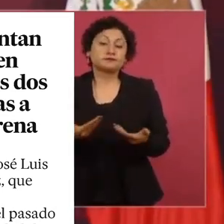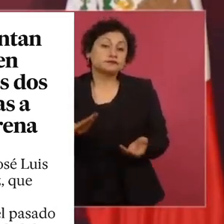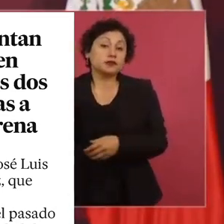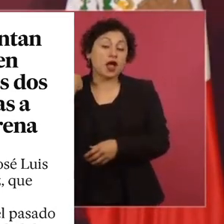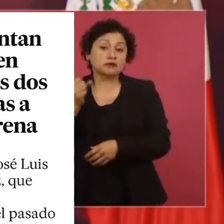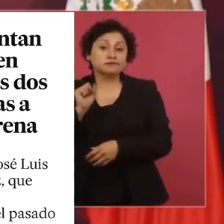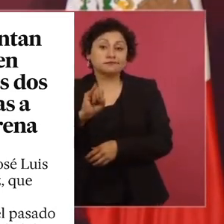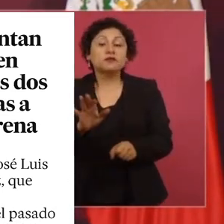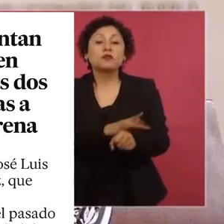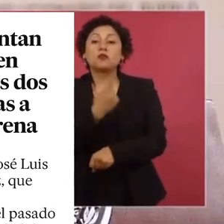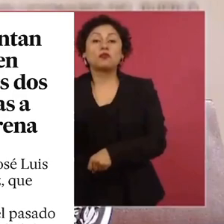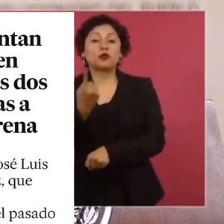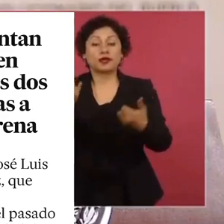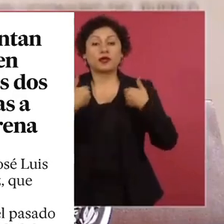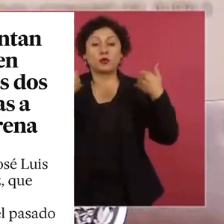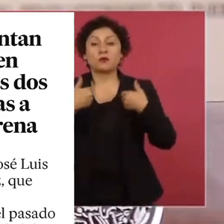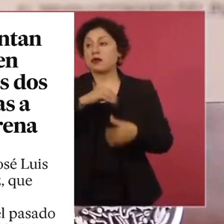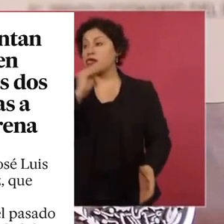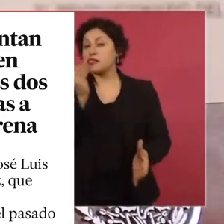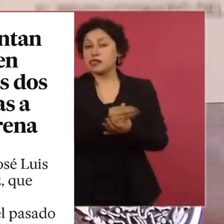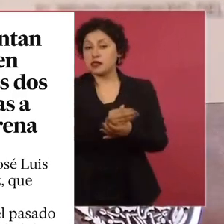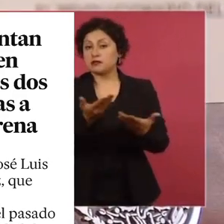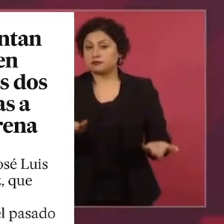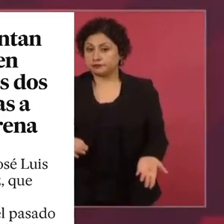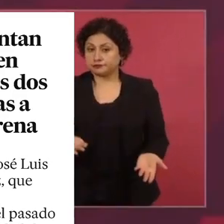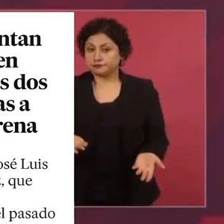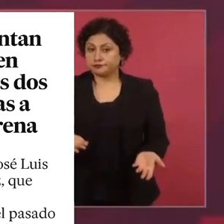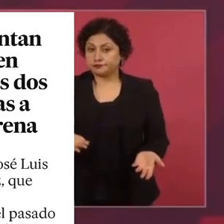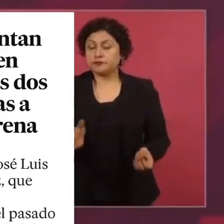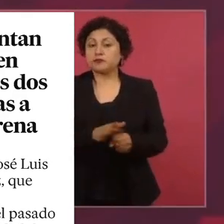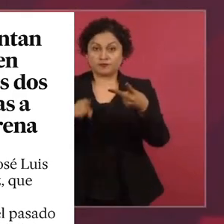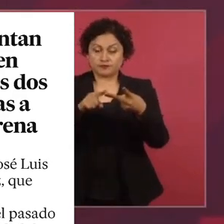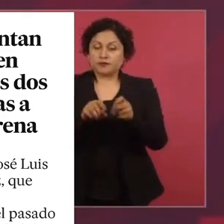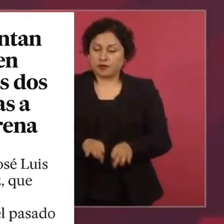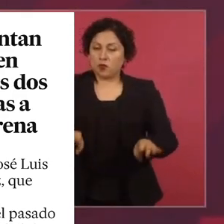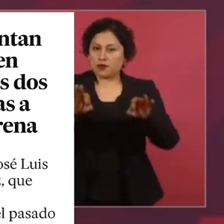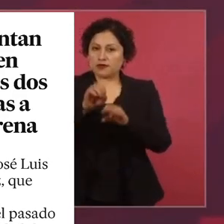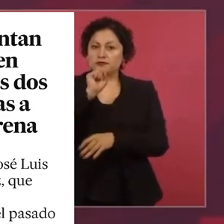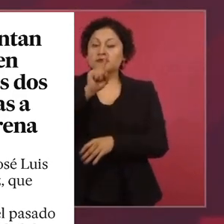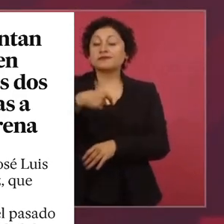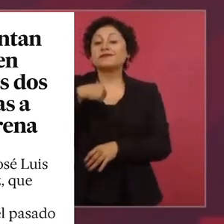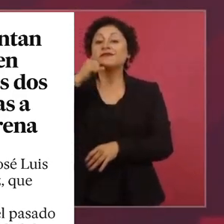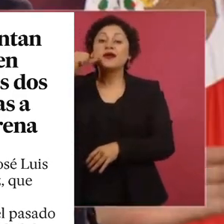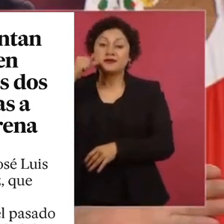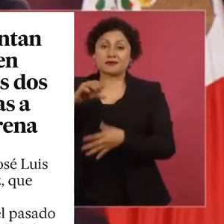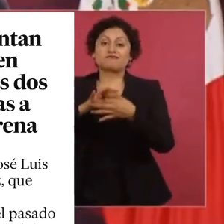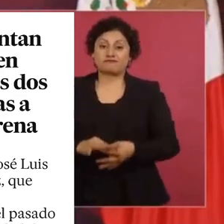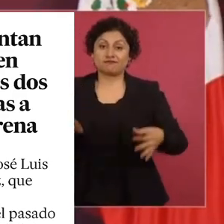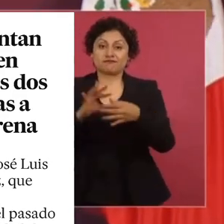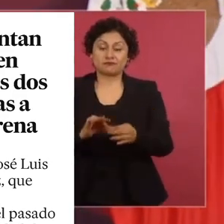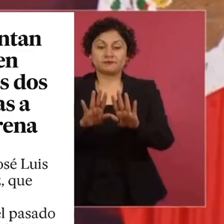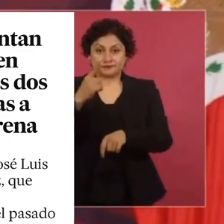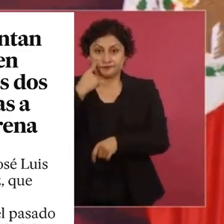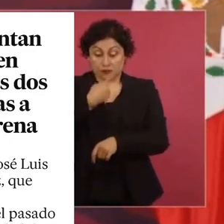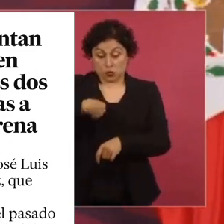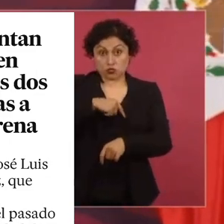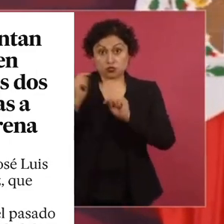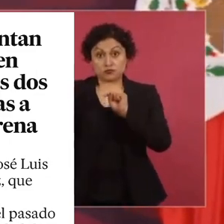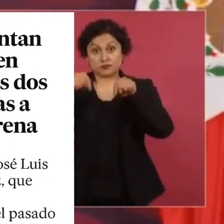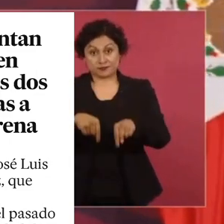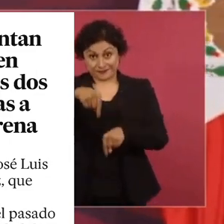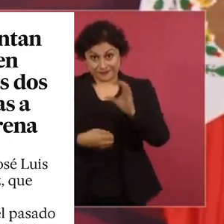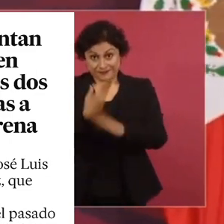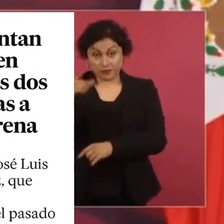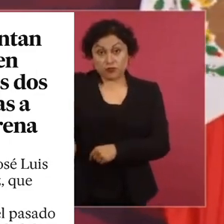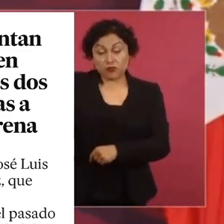no eran tomados en cuenta. Cuando lo único que hicieron fue llamar a los jóvenes ninis. Dice que en lo que va de nuestro gobierno hemos destinado 100